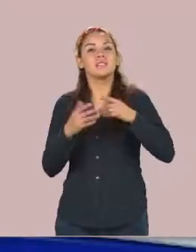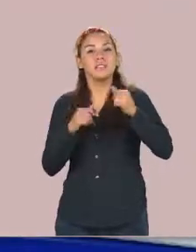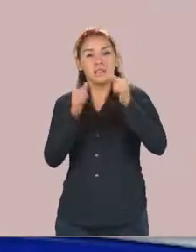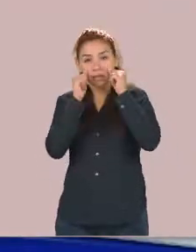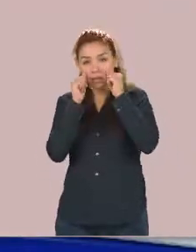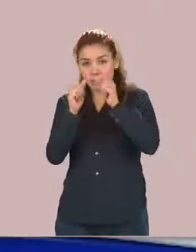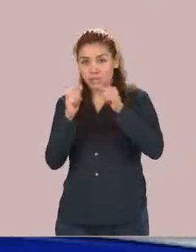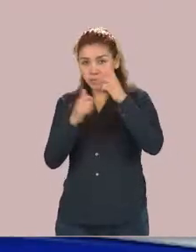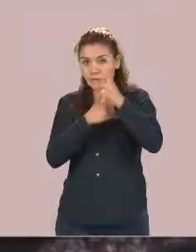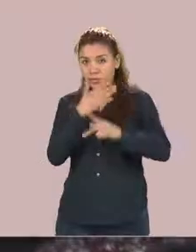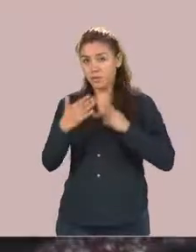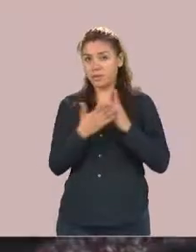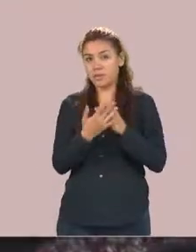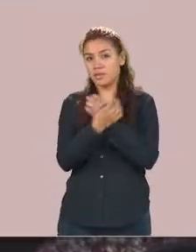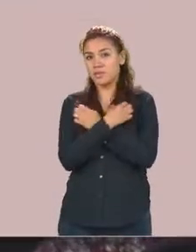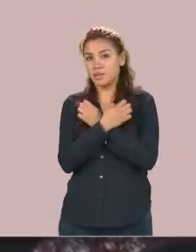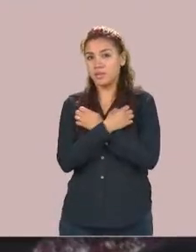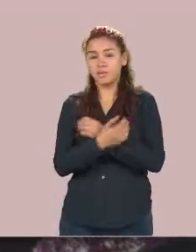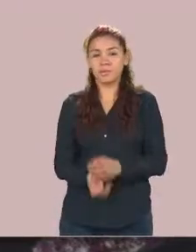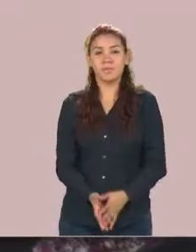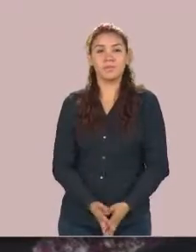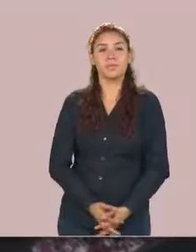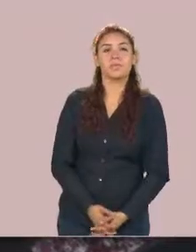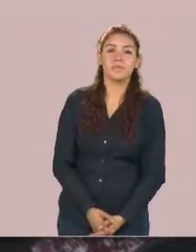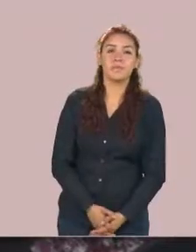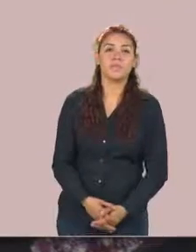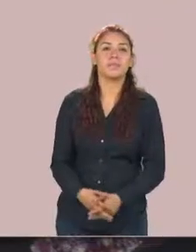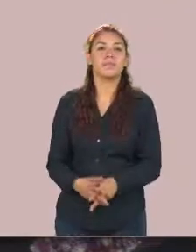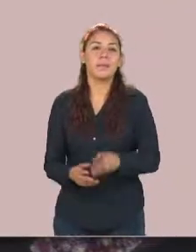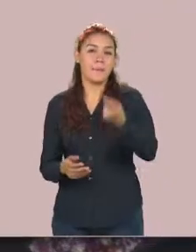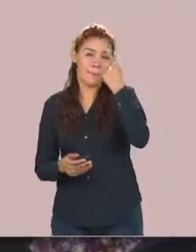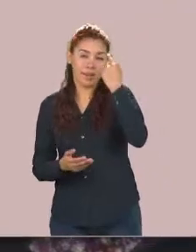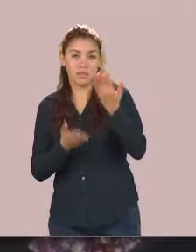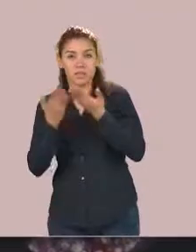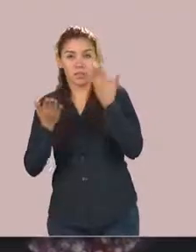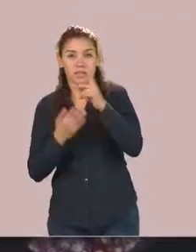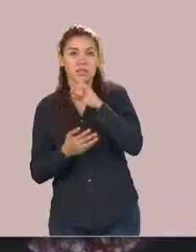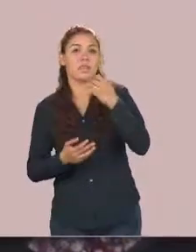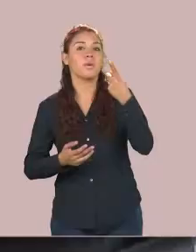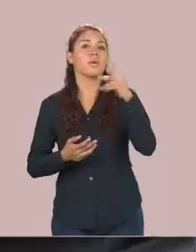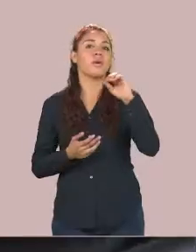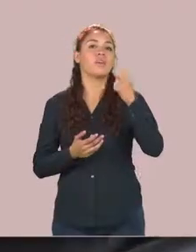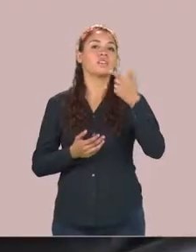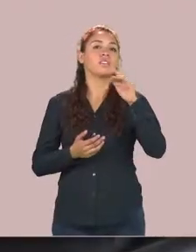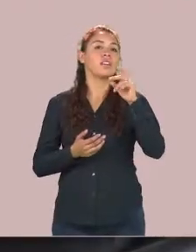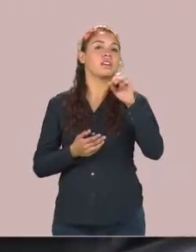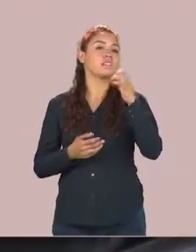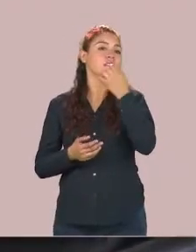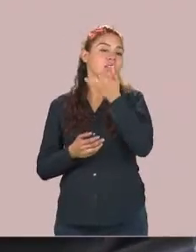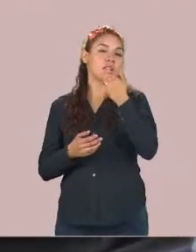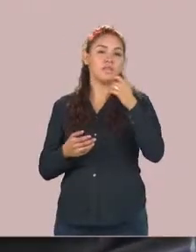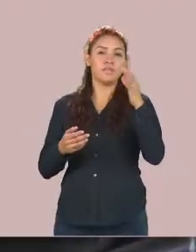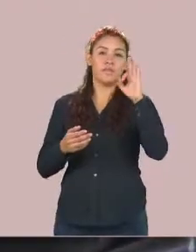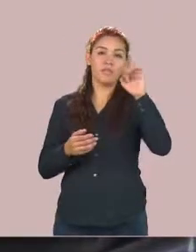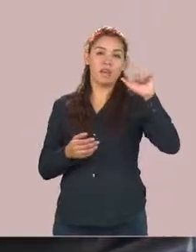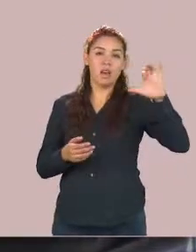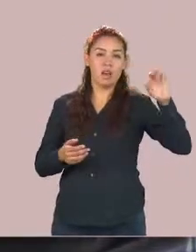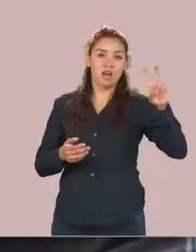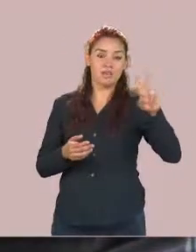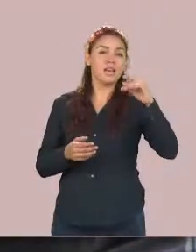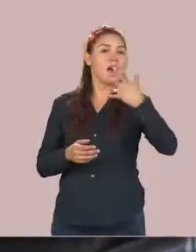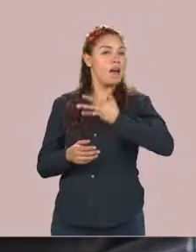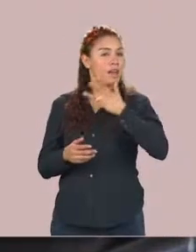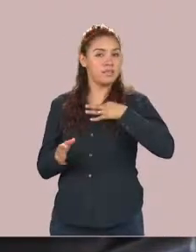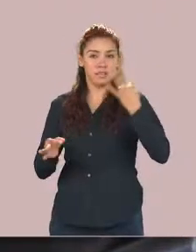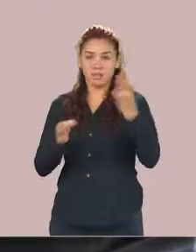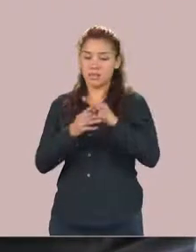programas educativos. La División de Estudios de Postgrado e Investigación de la Facultad de Comercio y Administración Victoria ya tiene listo su abanico de opciones